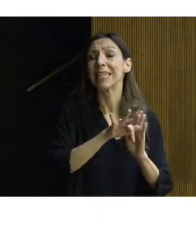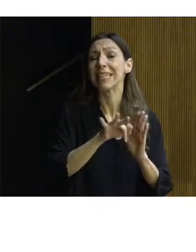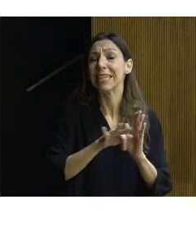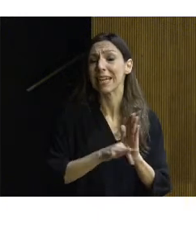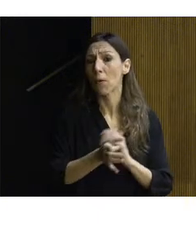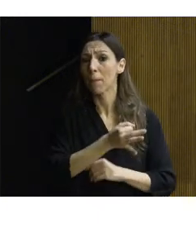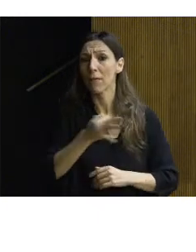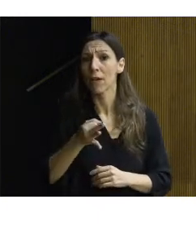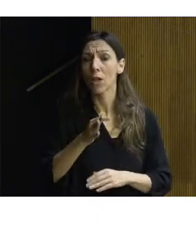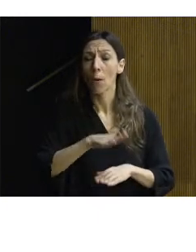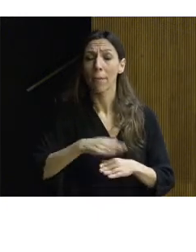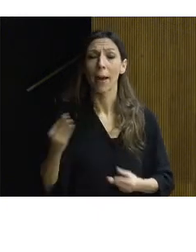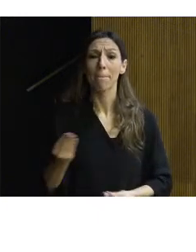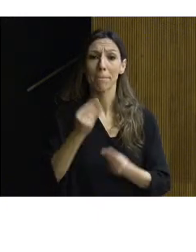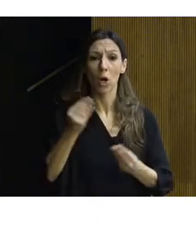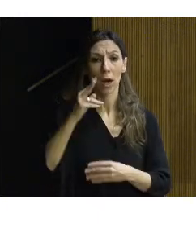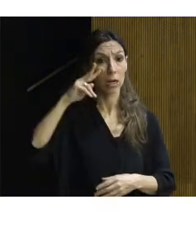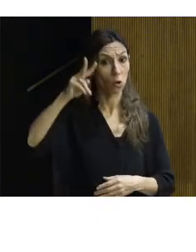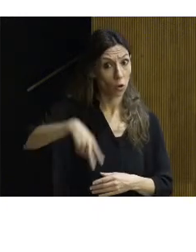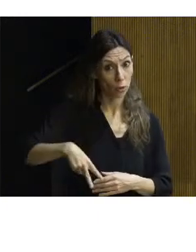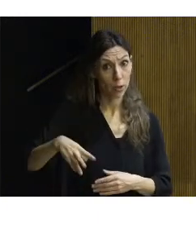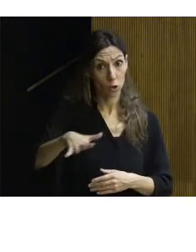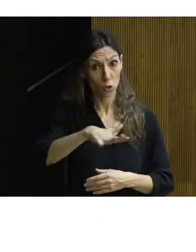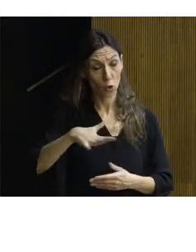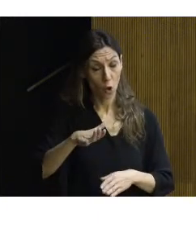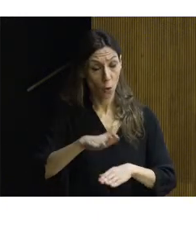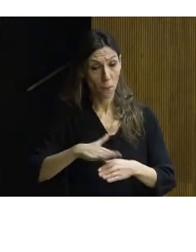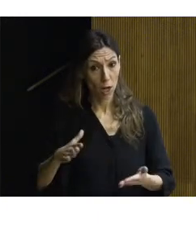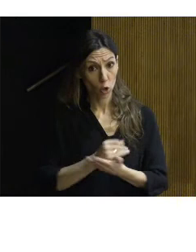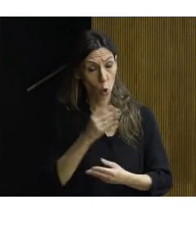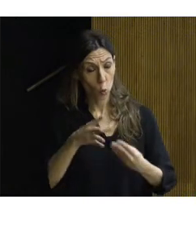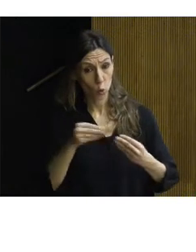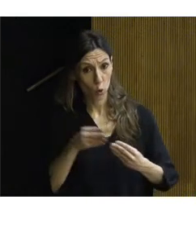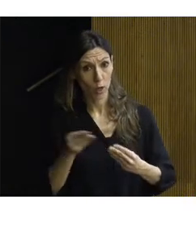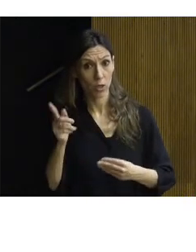el reconocimiento de los mismos para todos los usuarios y visitantes.